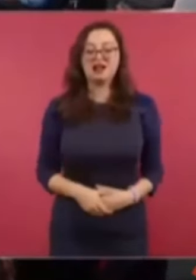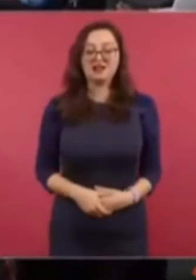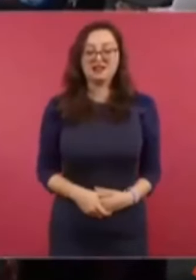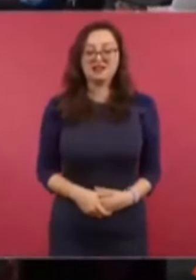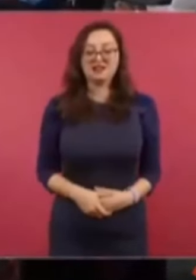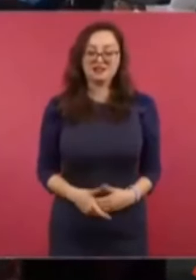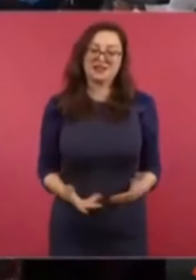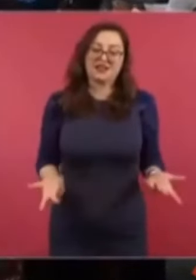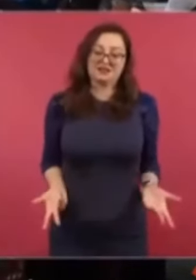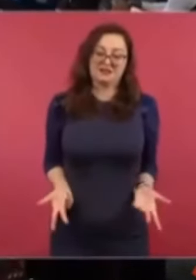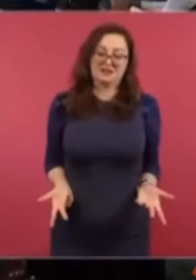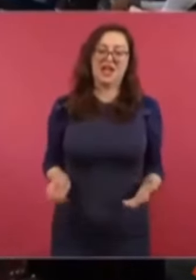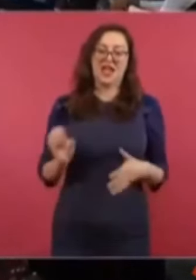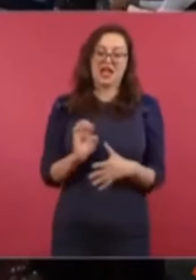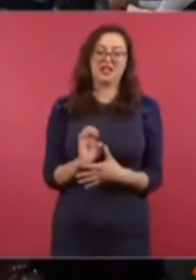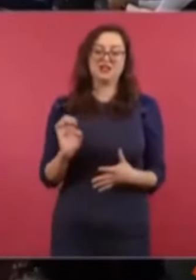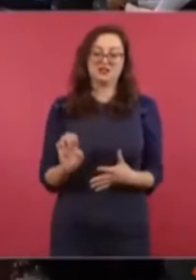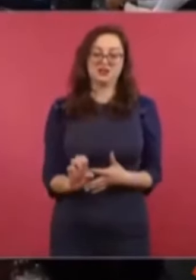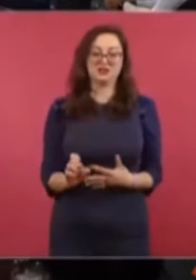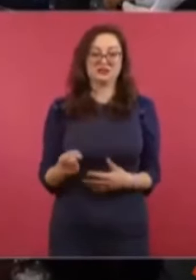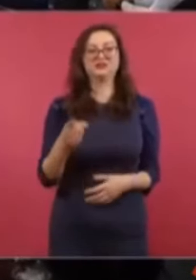¿no?, como si no supiéramos.